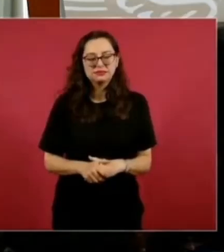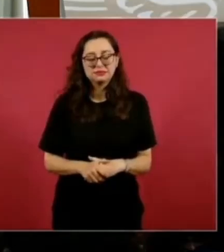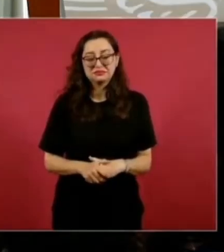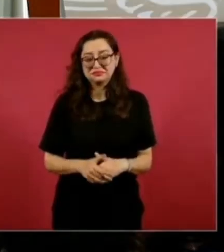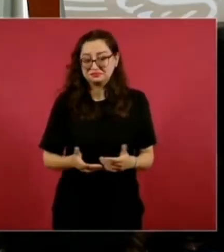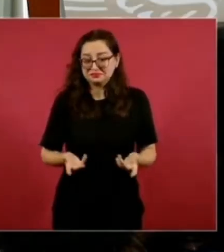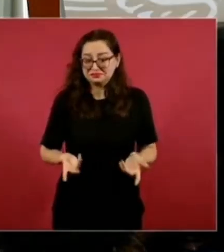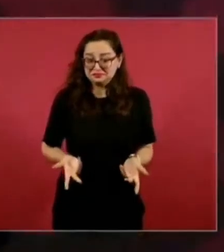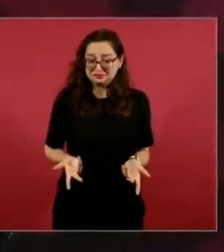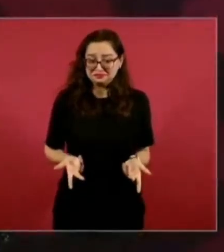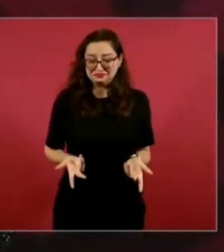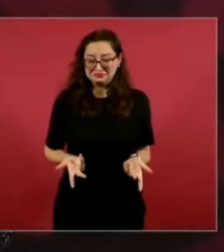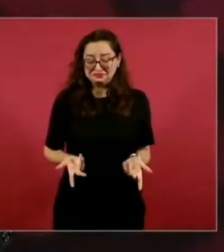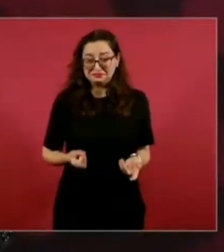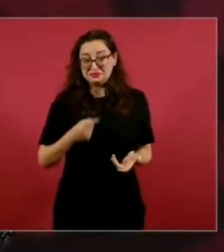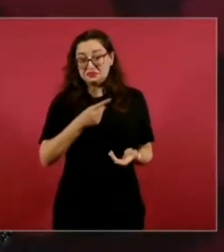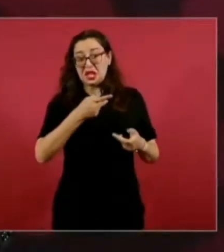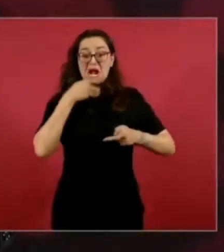Entonces, serenos.